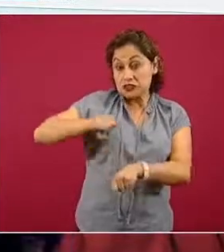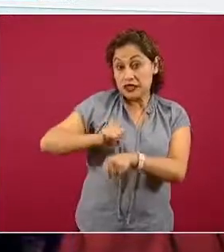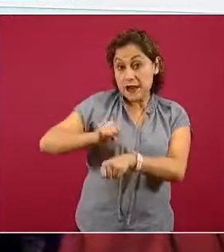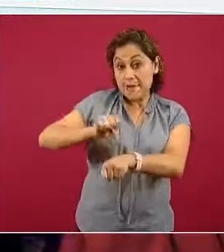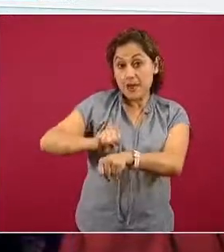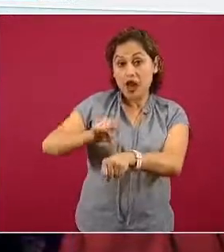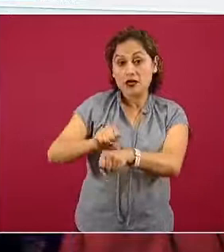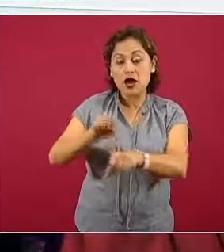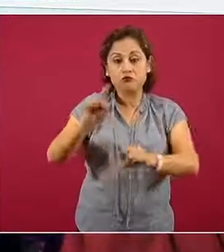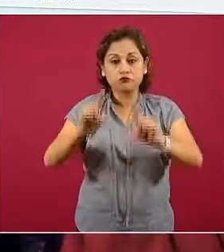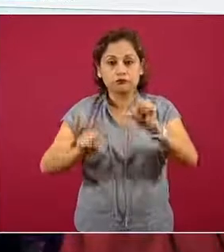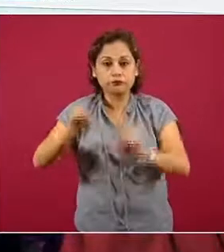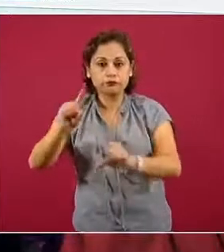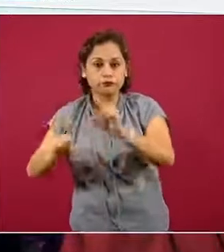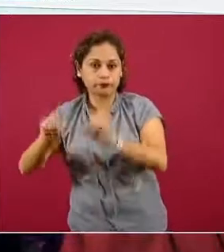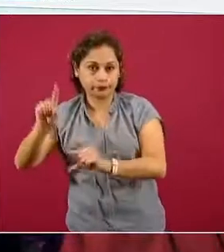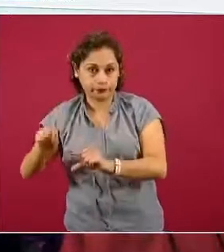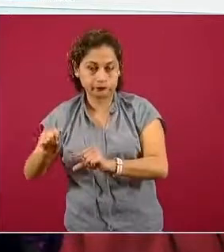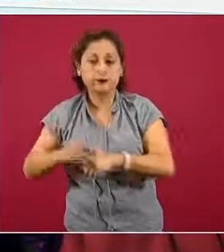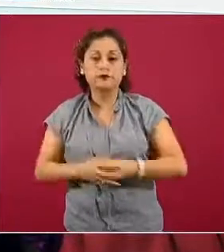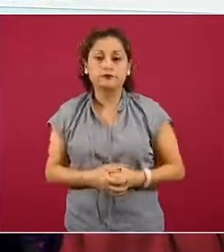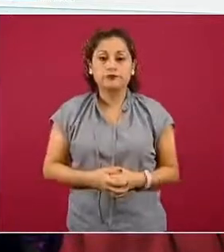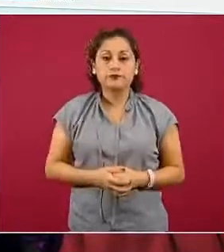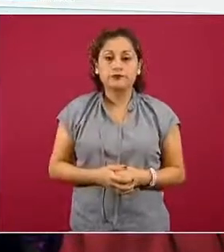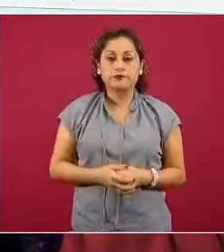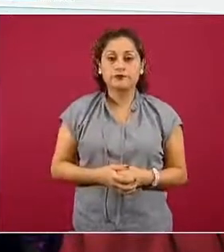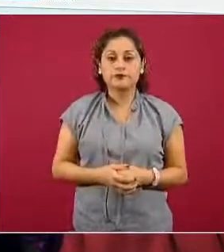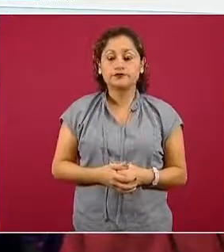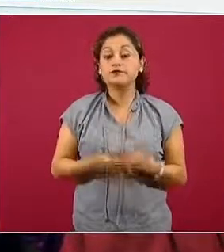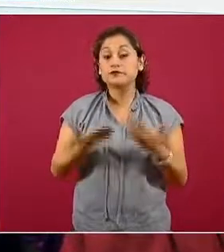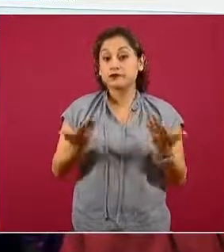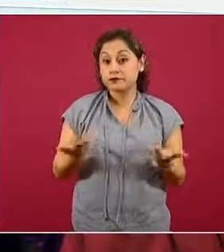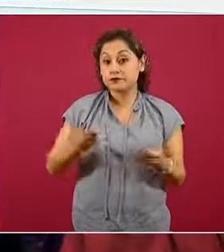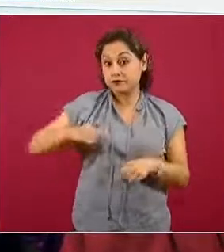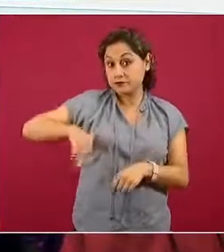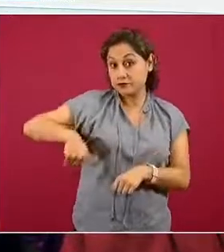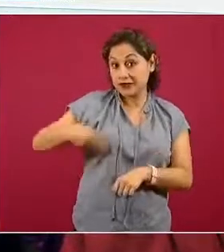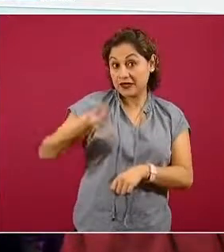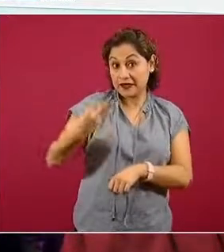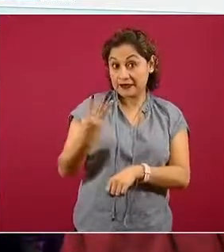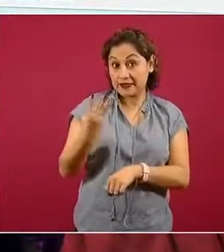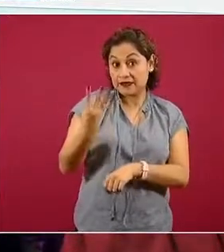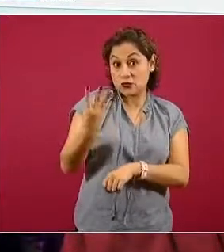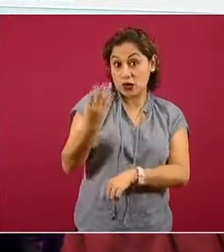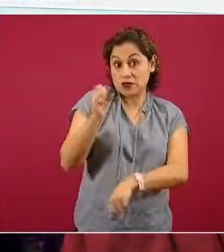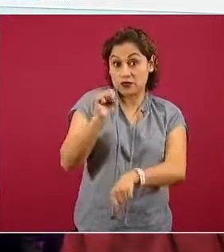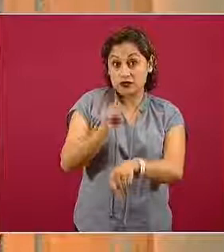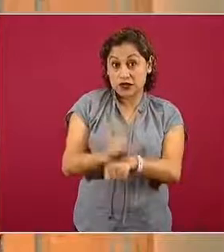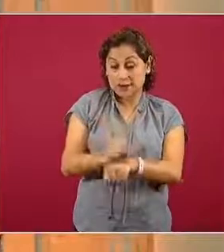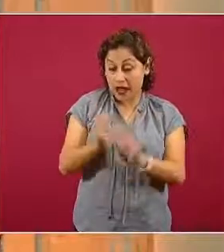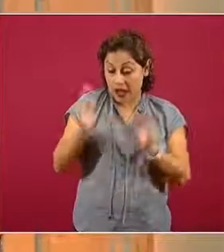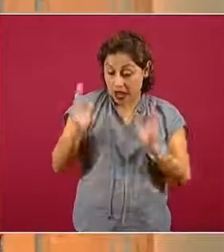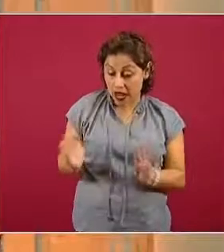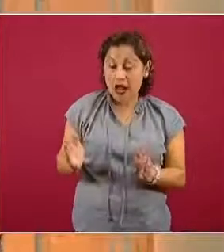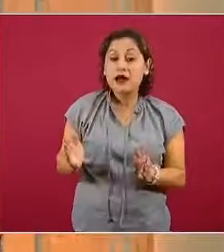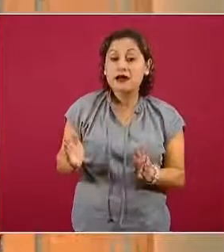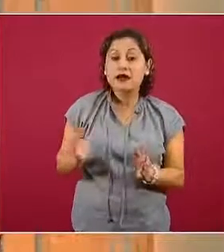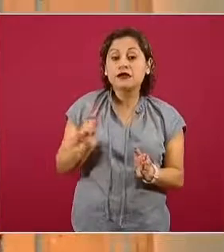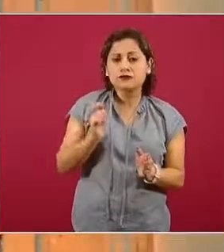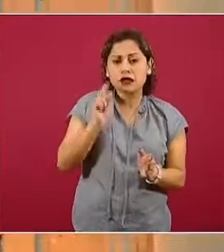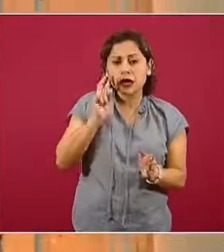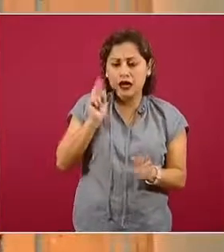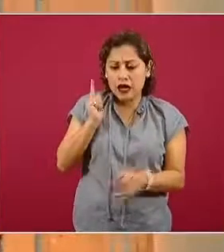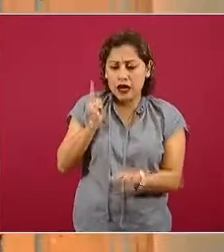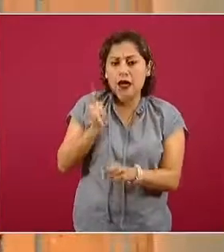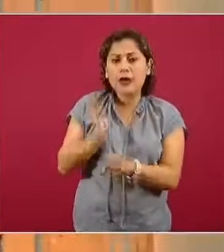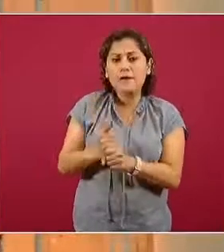semanas, subidas y bajadas y lo que tenemos prácticamente en las últimas 3, 4 semanas es una disminución